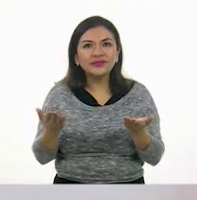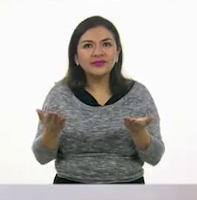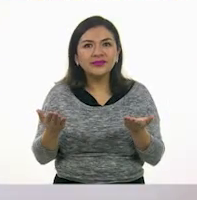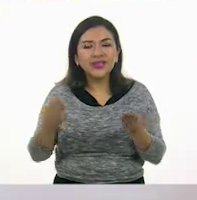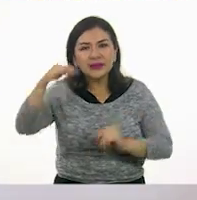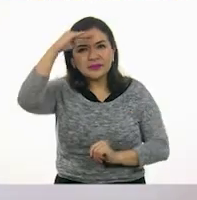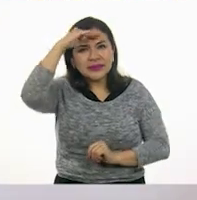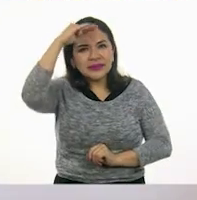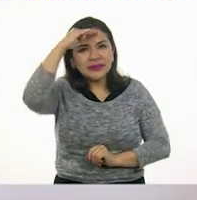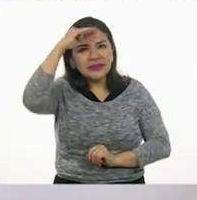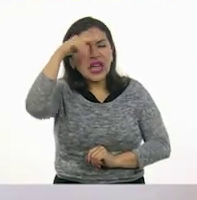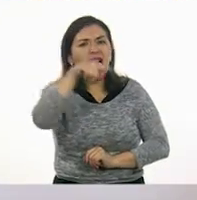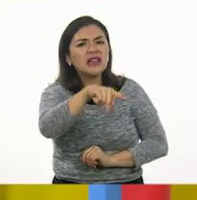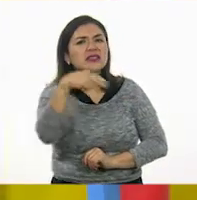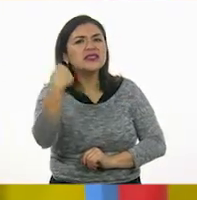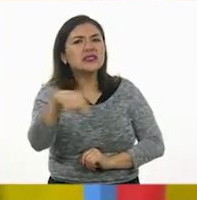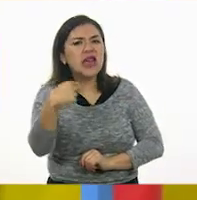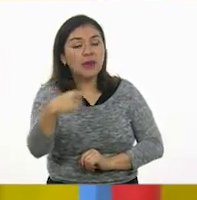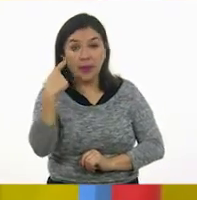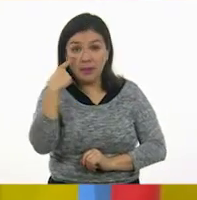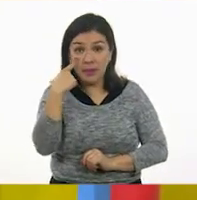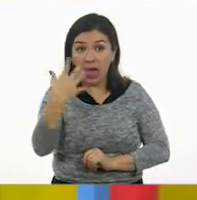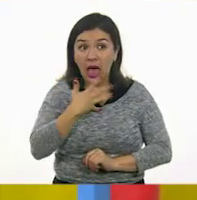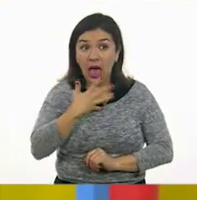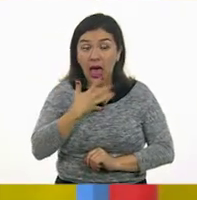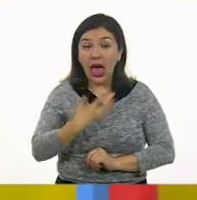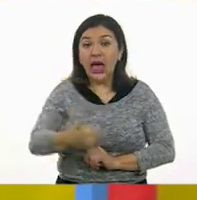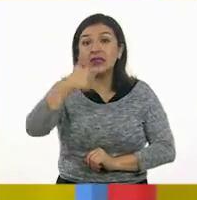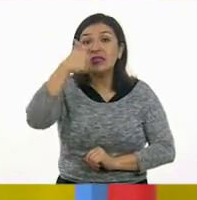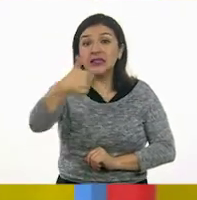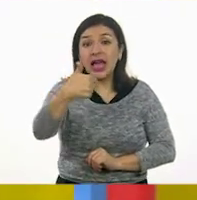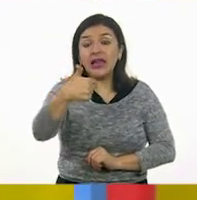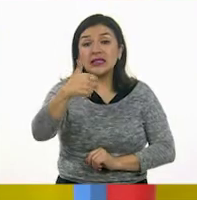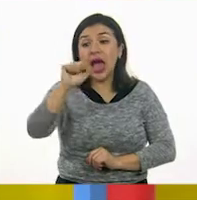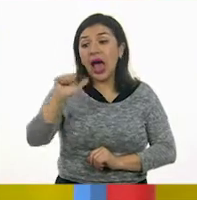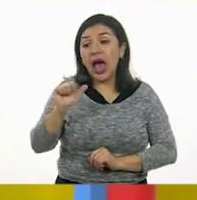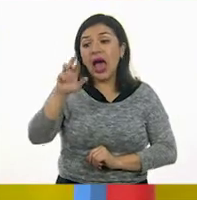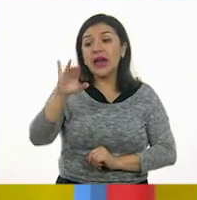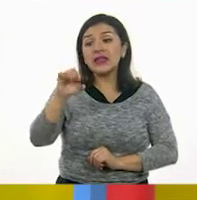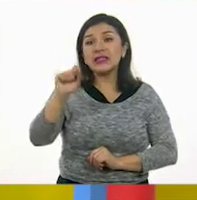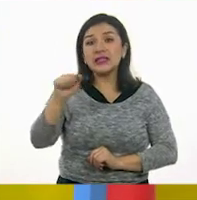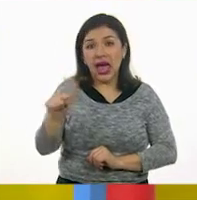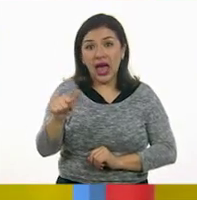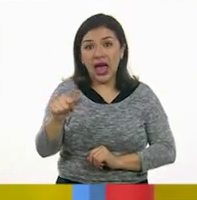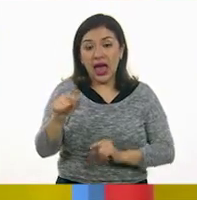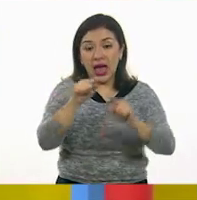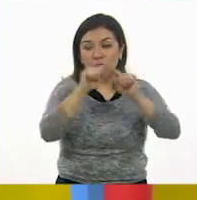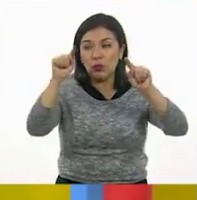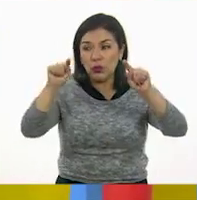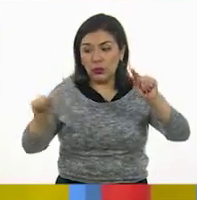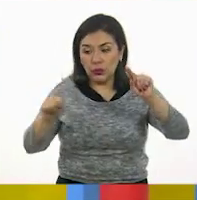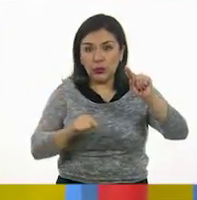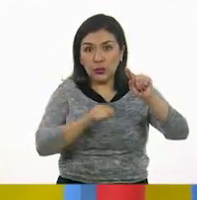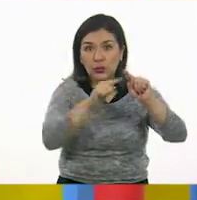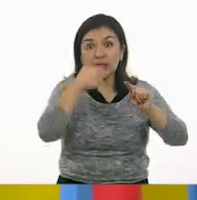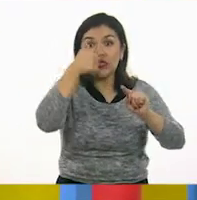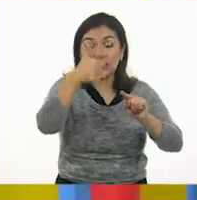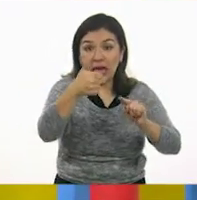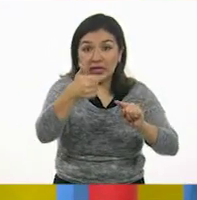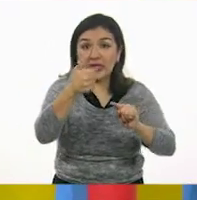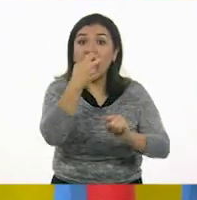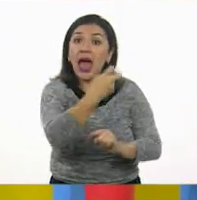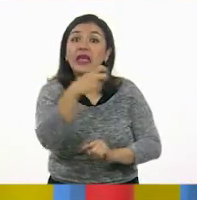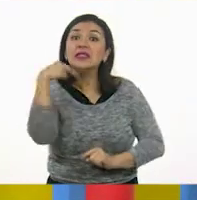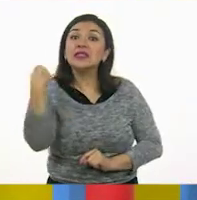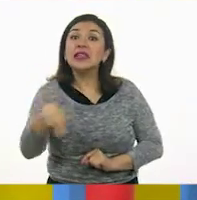Ajá. ¿Cómo se llama? Tiene seis aristas o lados, por lo tanto, es un...